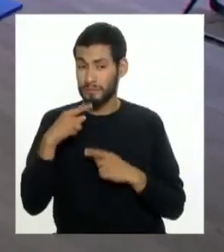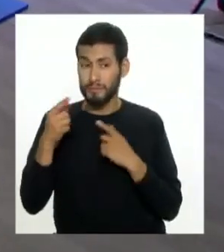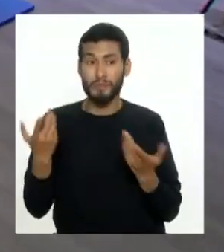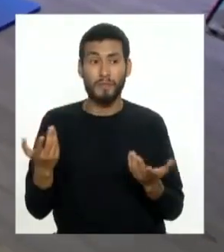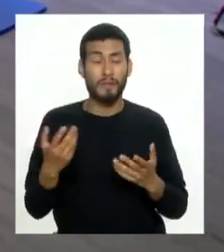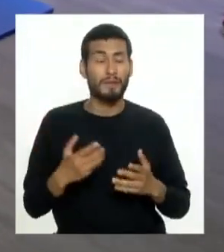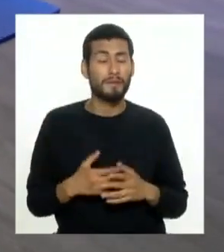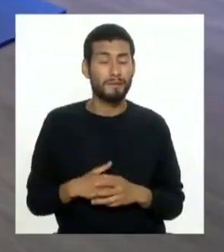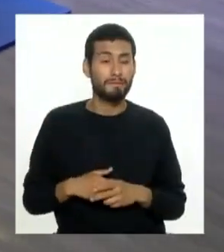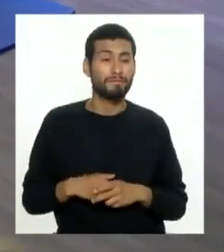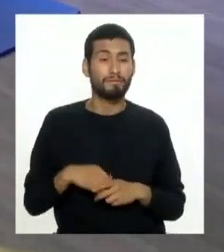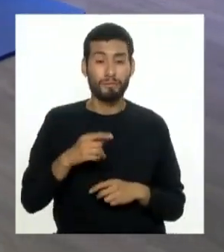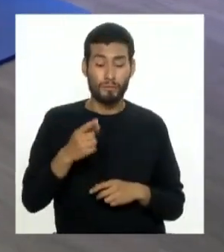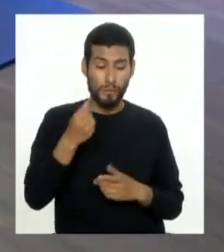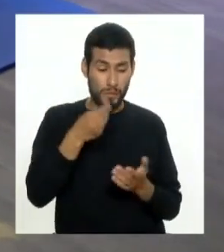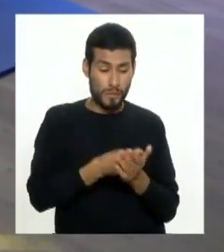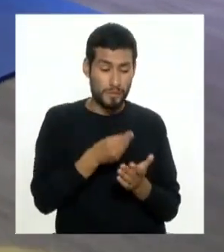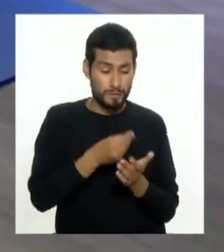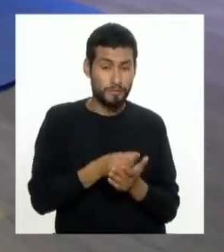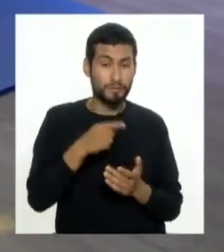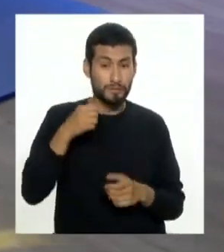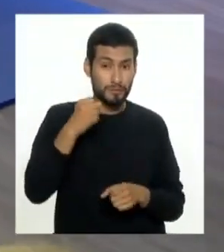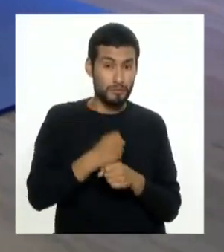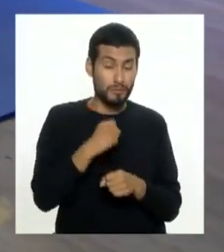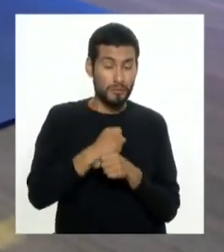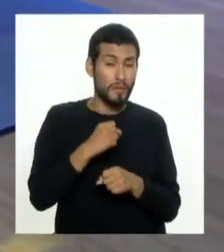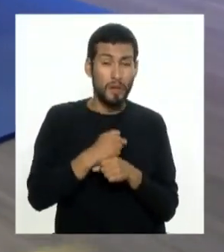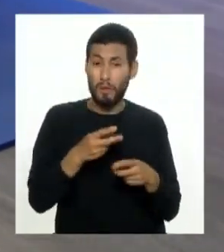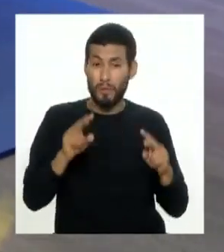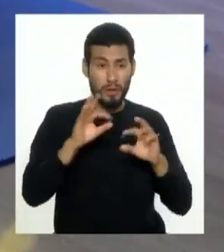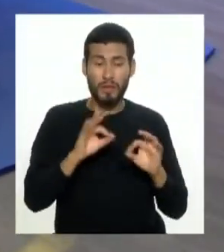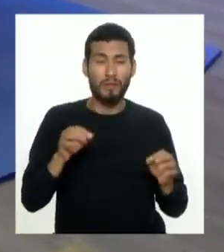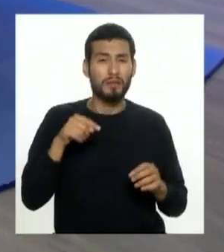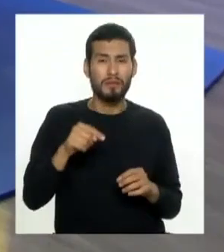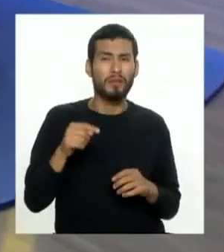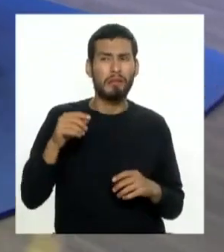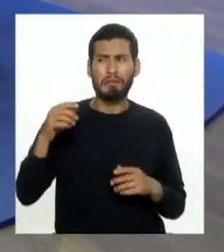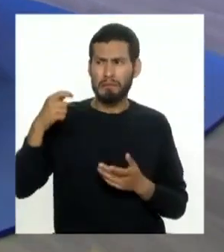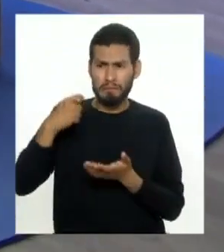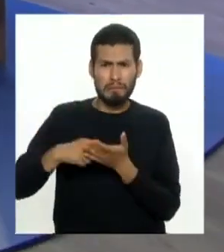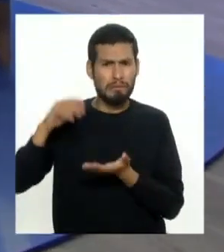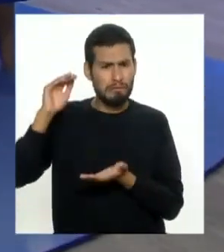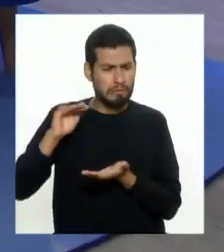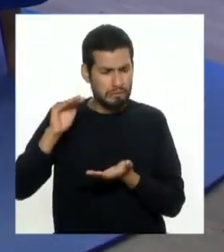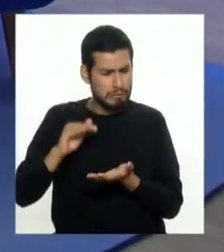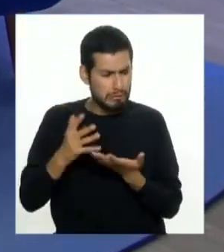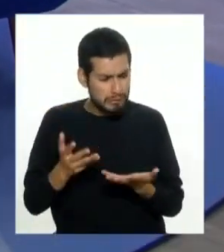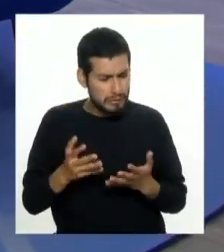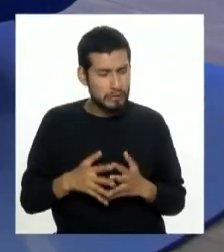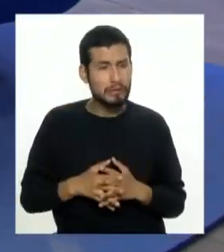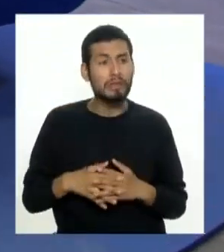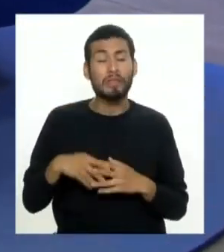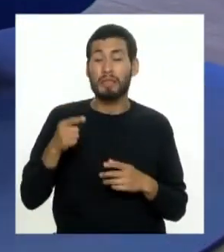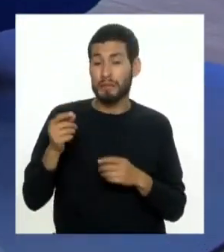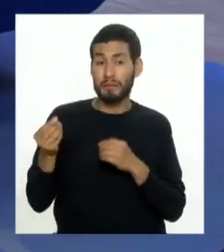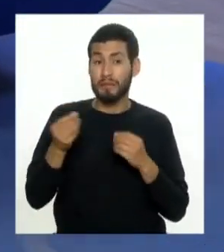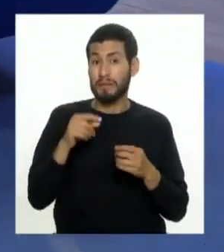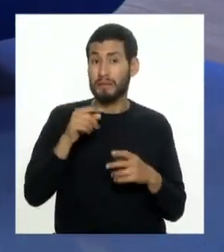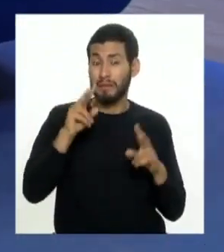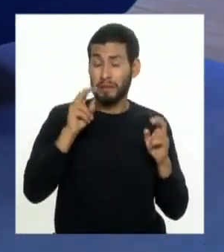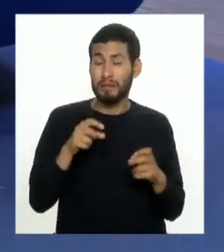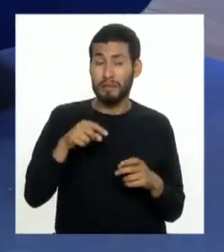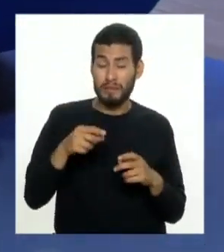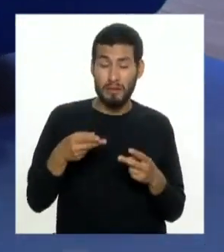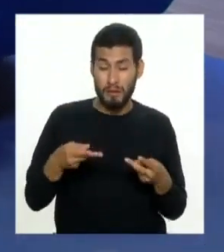o sea el sueldo mínimo no ha subido para nadie y los ingresos disminuyen entonces encima de esto trasladarnos el tema de la